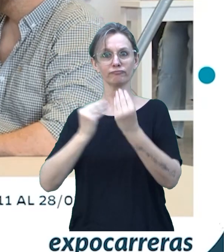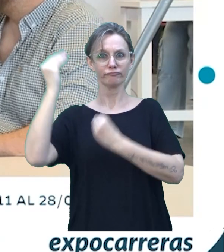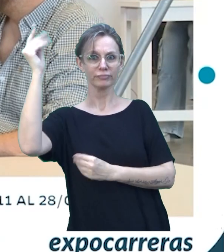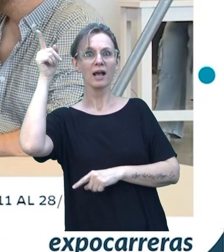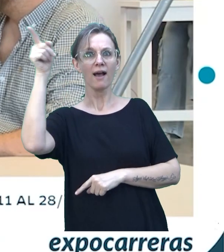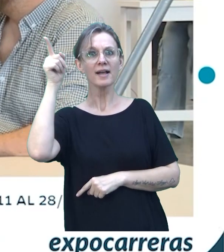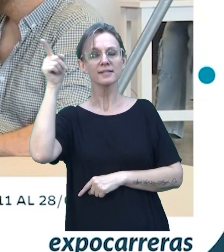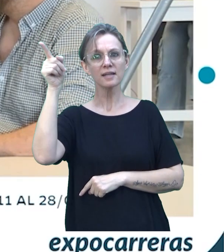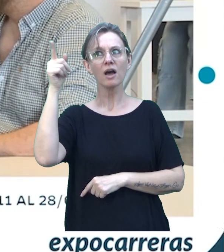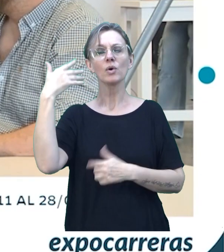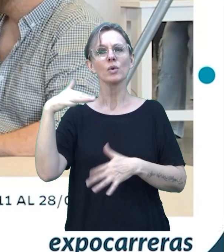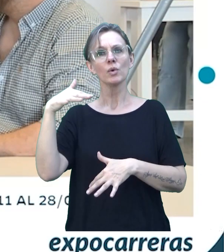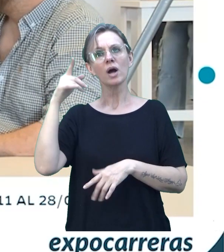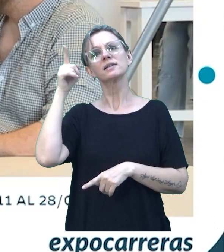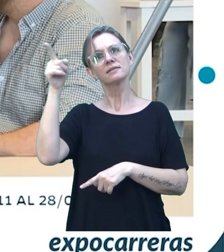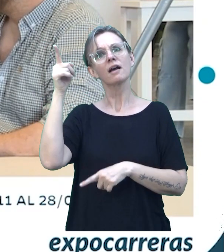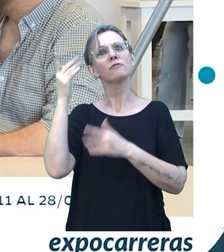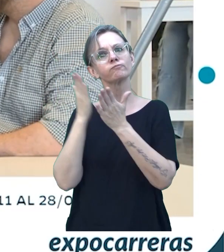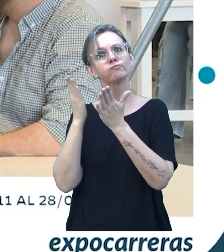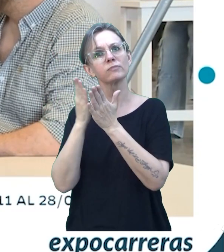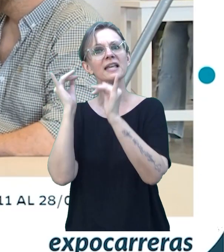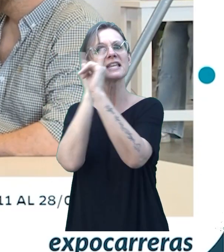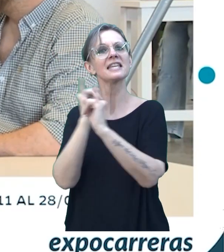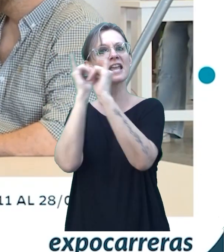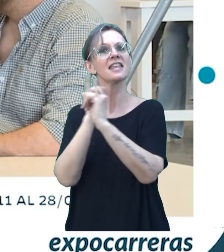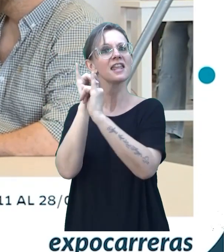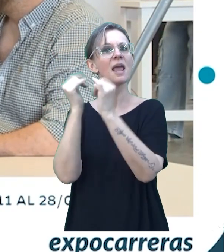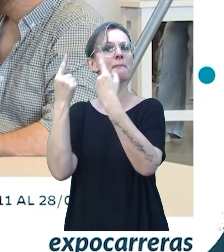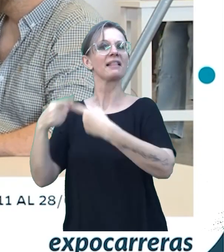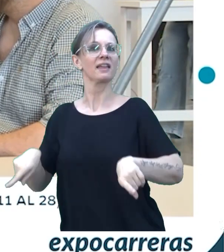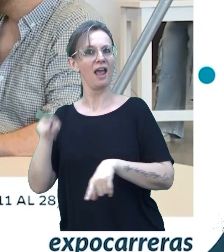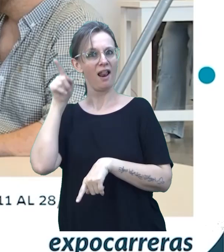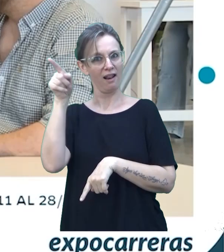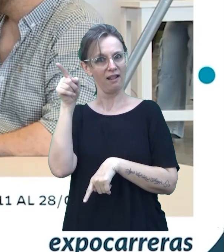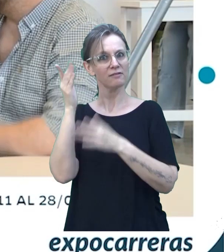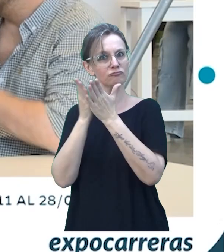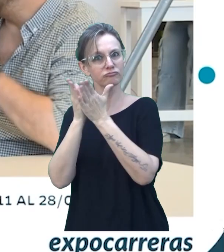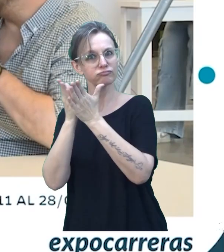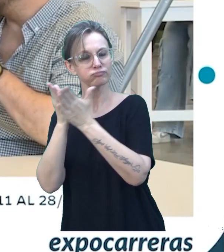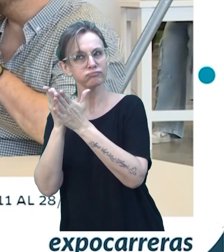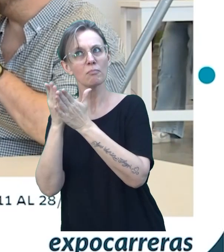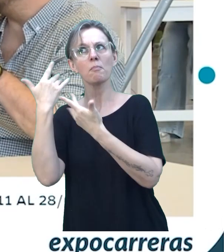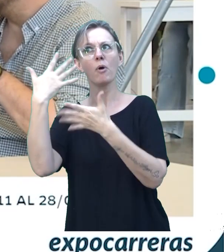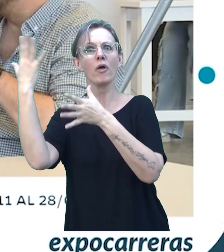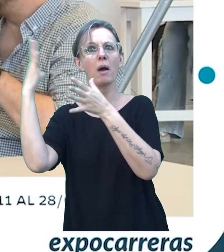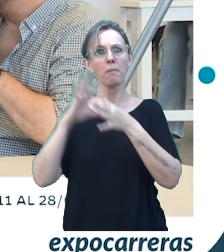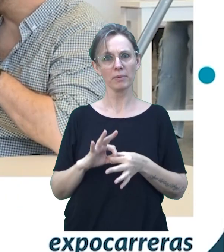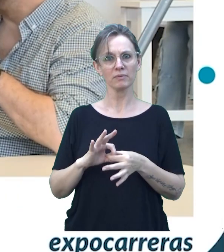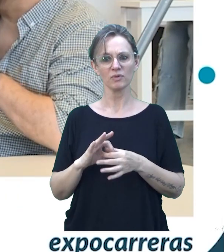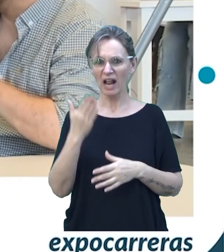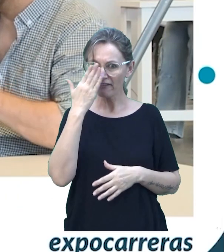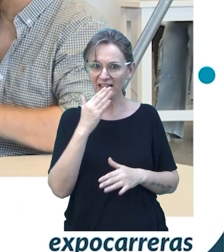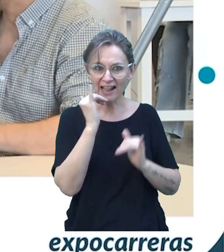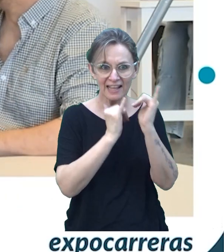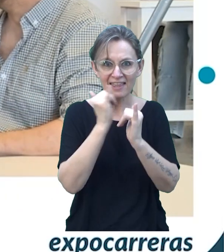fui a estudiar ingeniería en materiales. Entonces yo lo... Al final ingeniería, sí. Sí.